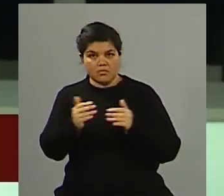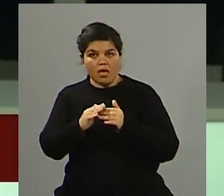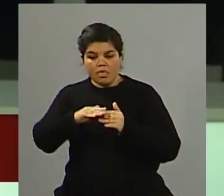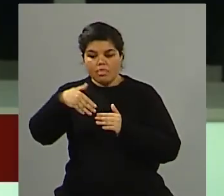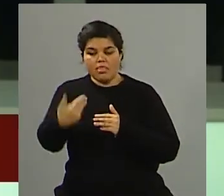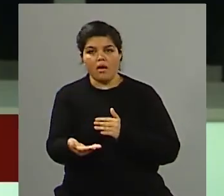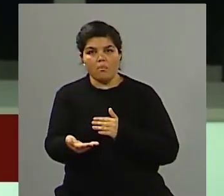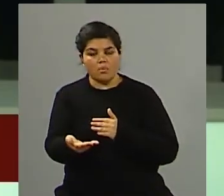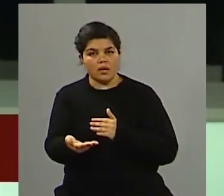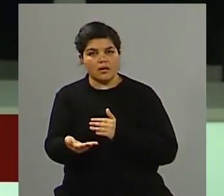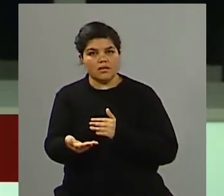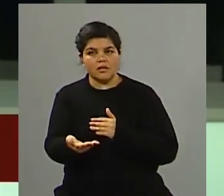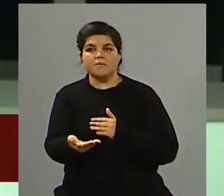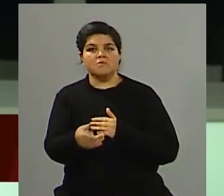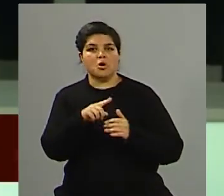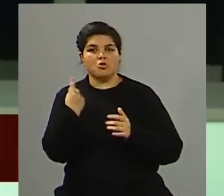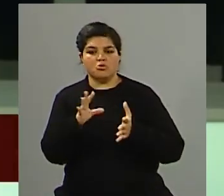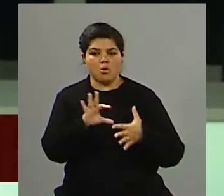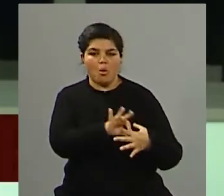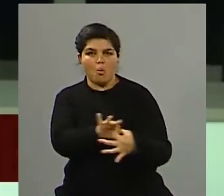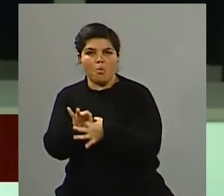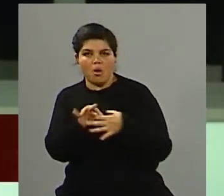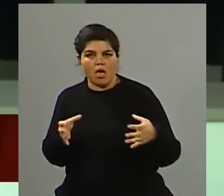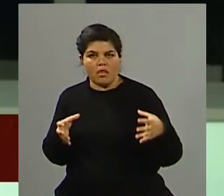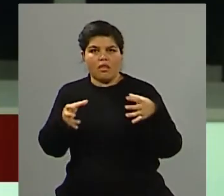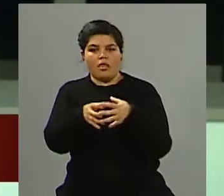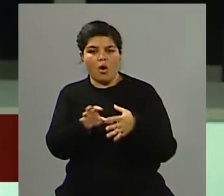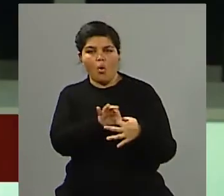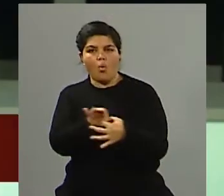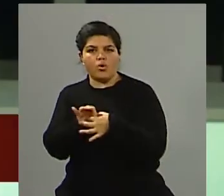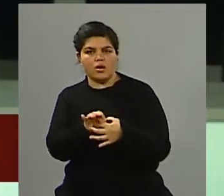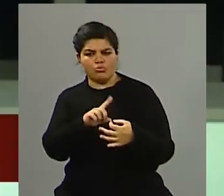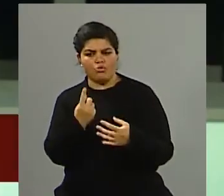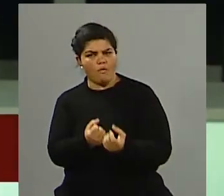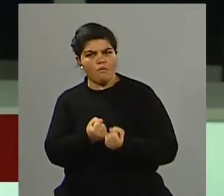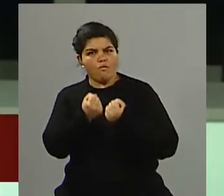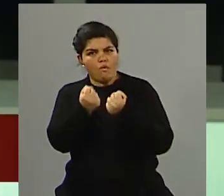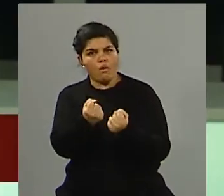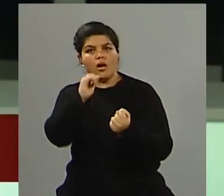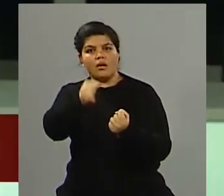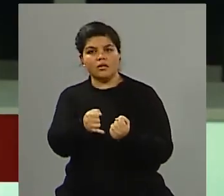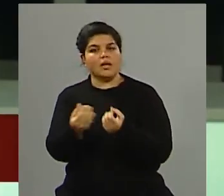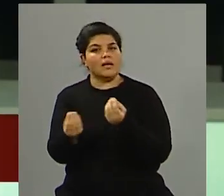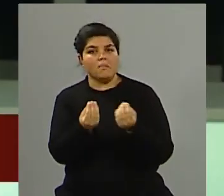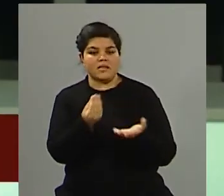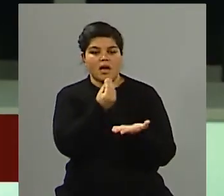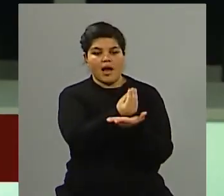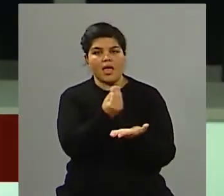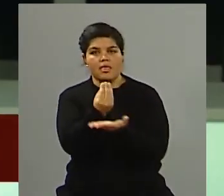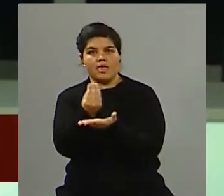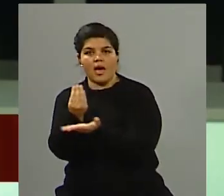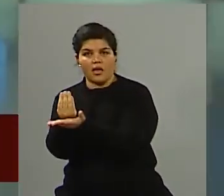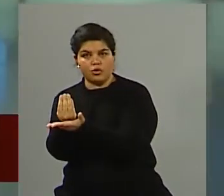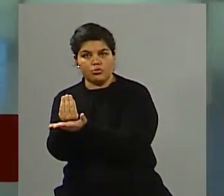pudimos concluir en un esquema de unidad que hoy día nos fortalece, porque claramente cada uno de los precandidatos están aportando sus